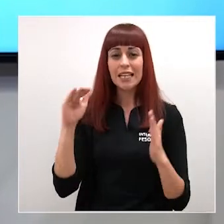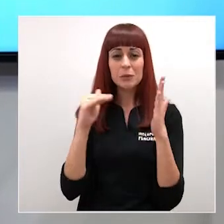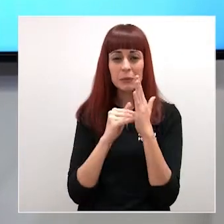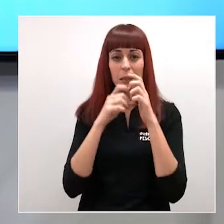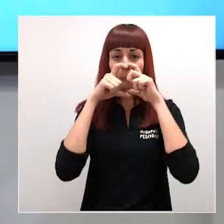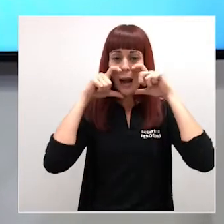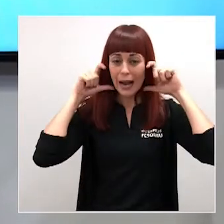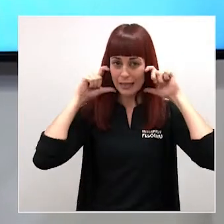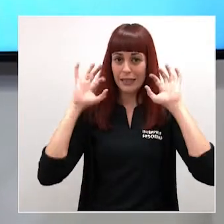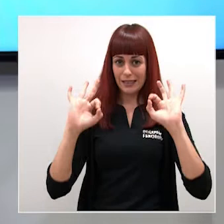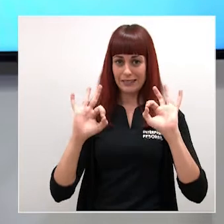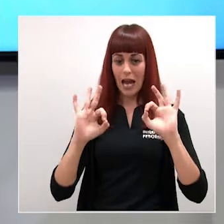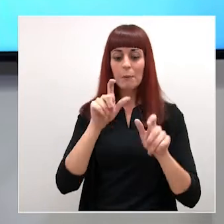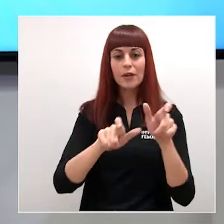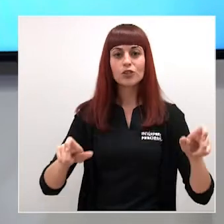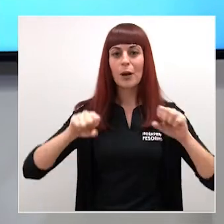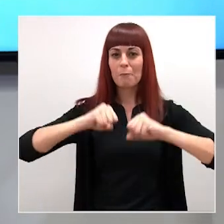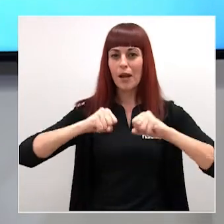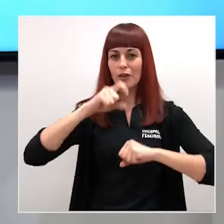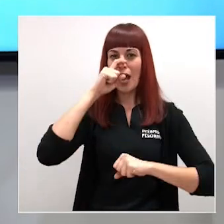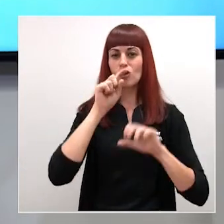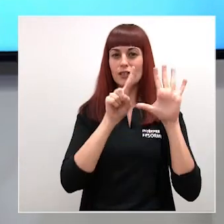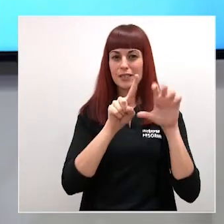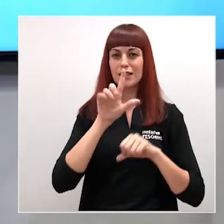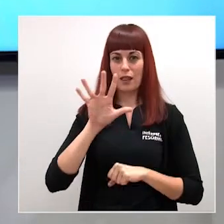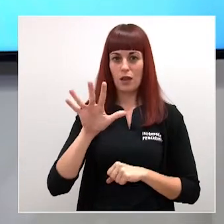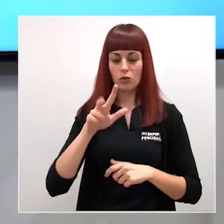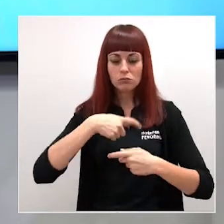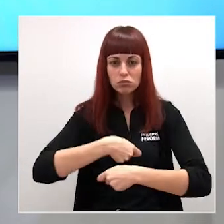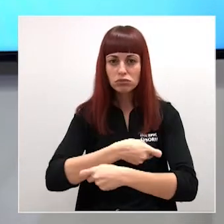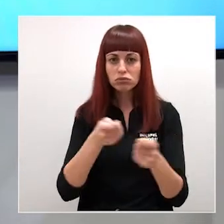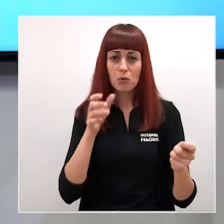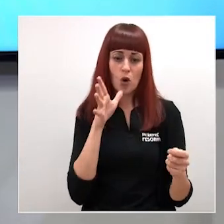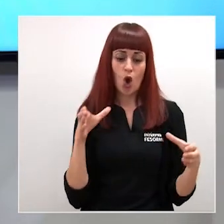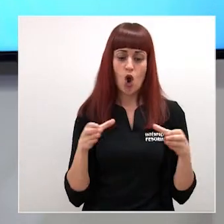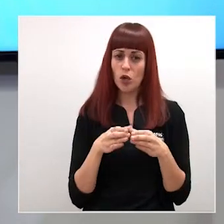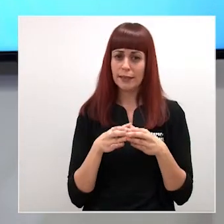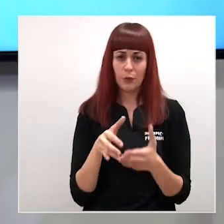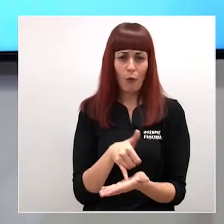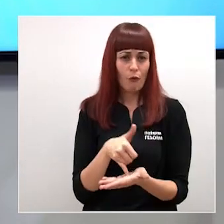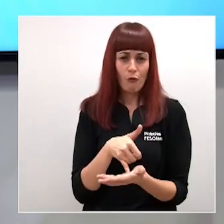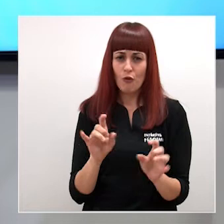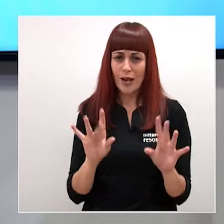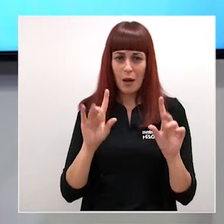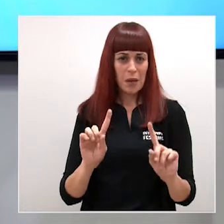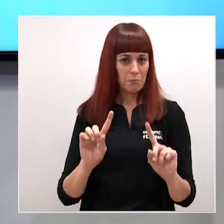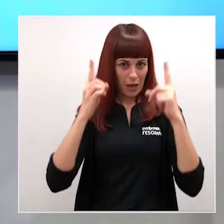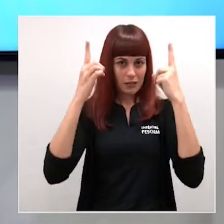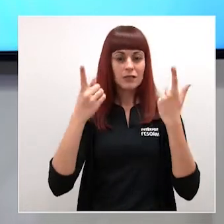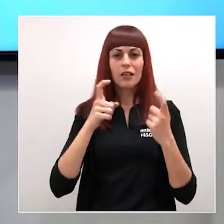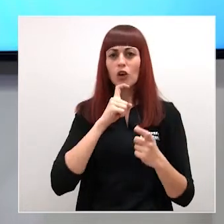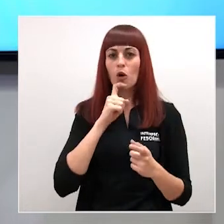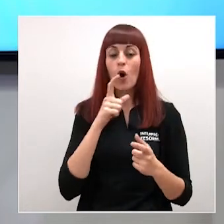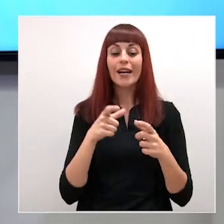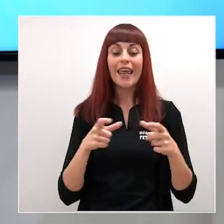quirúrgicas a personas mayores de 65 años, al tratarse de uno de los colectivos más vulnerables y se hará a través de la